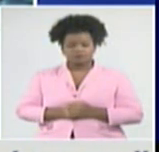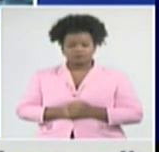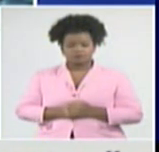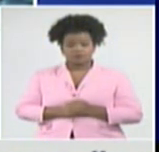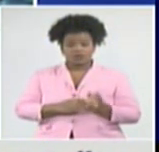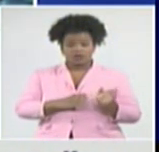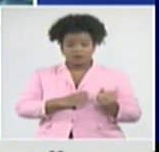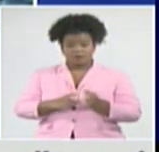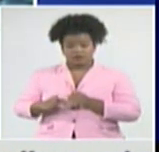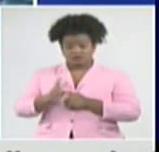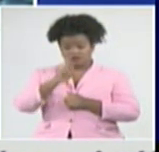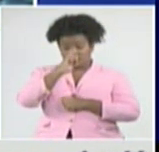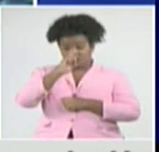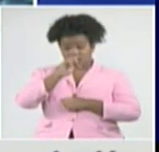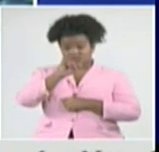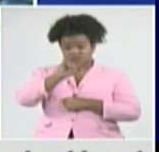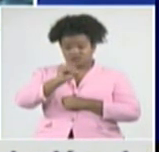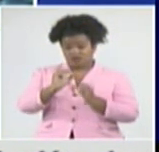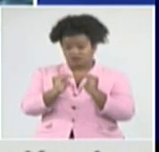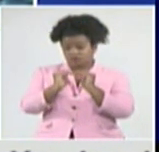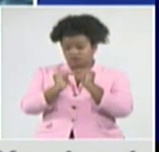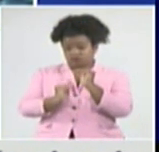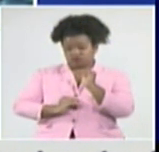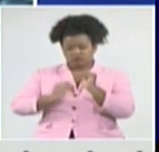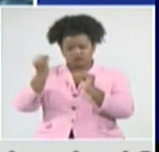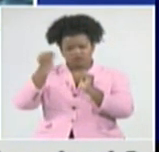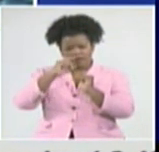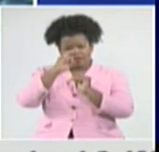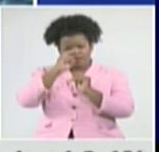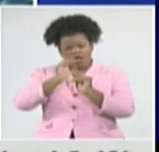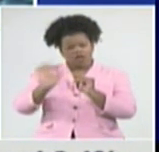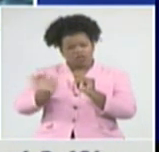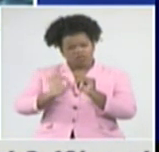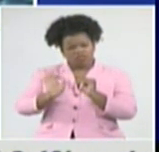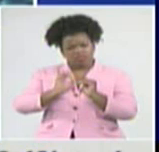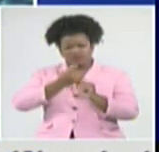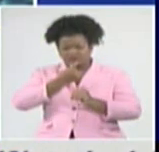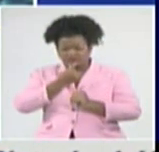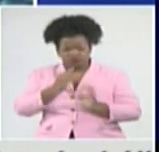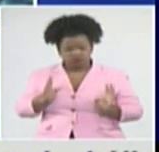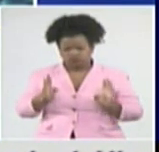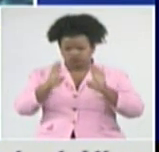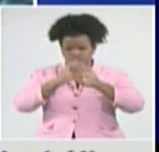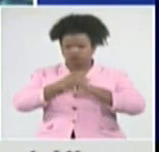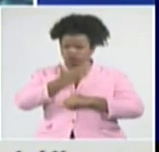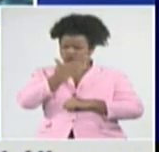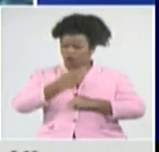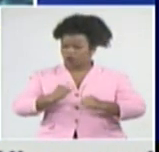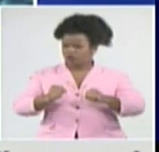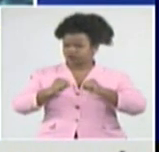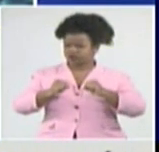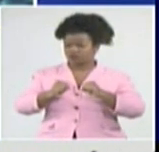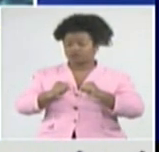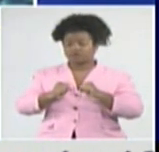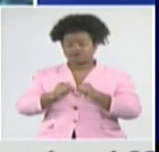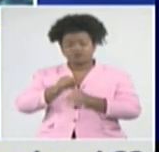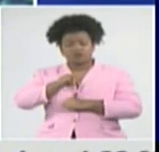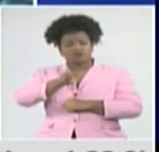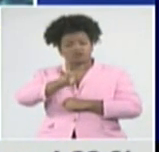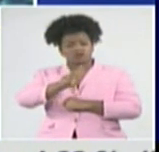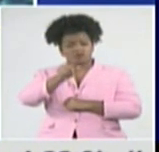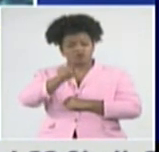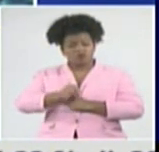60 años. Edades muy jóvenes de la vida todavía. Trece personas informamos como fallecidas.